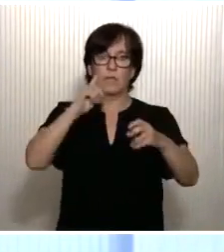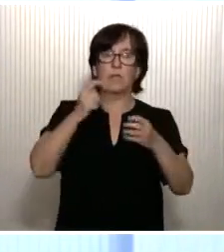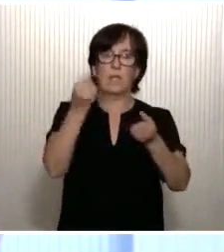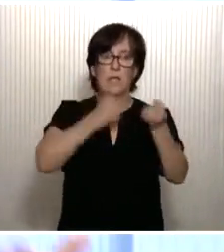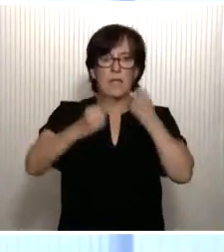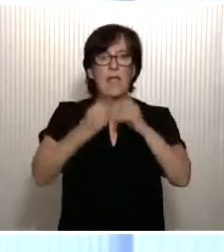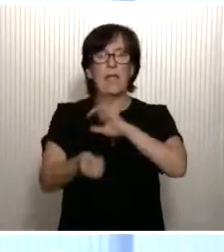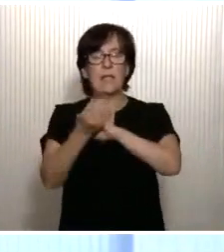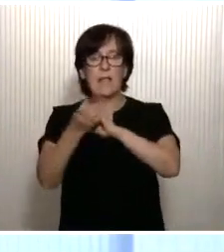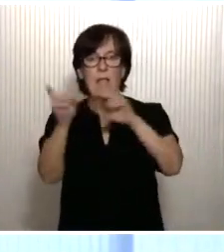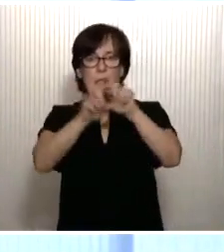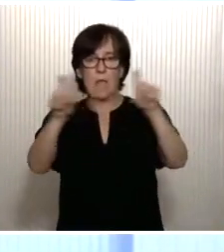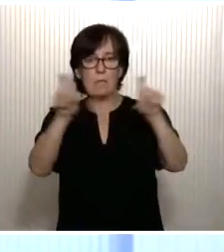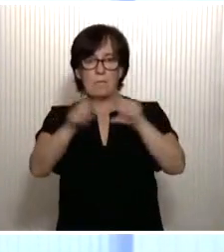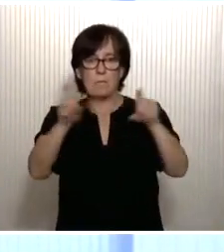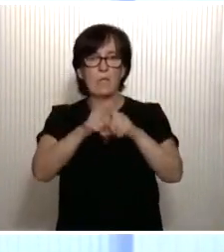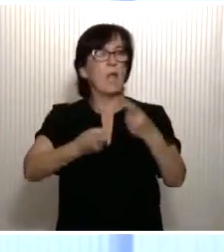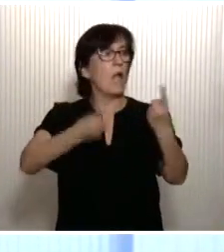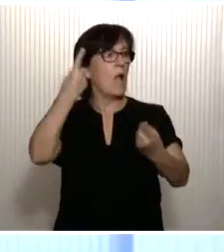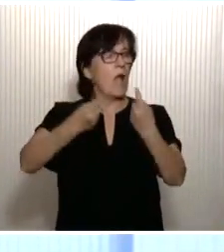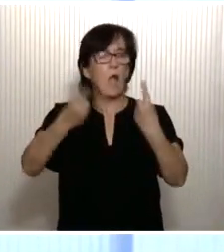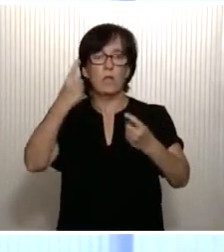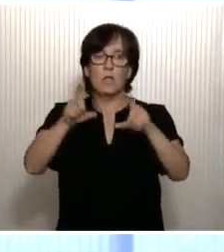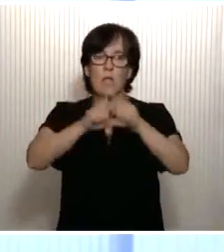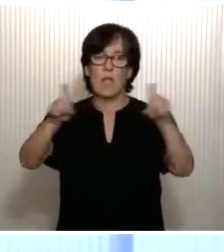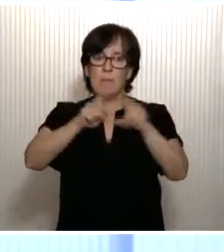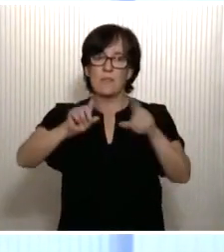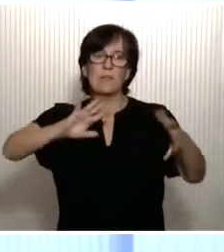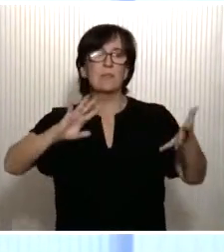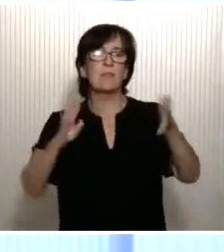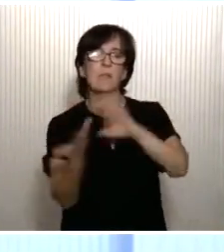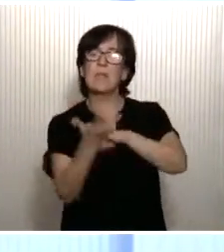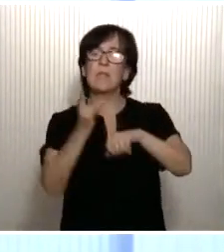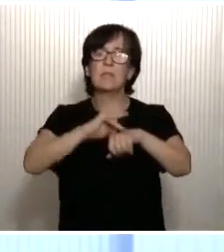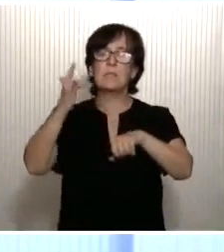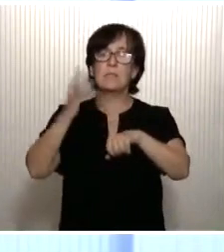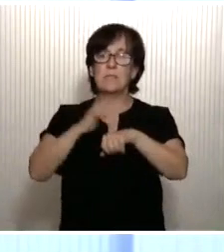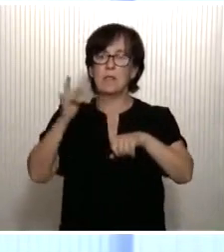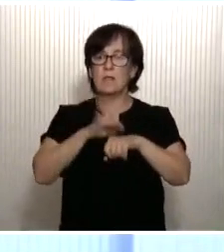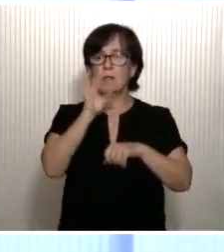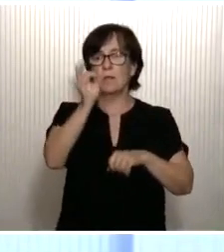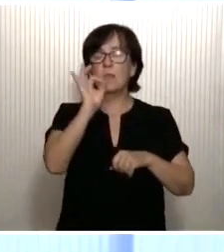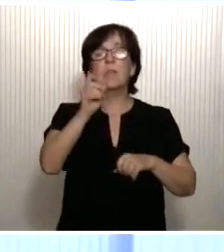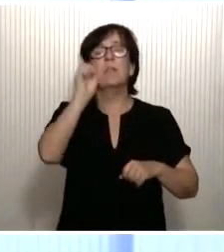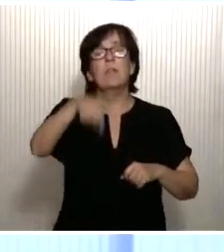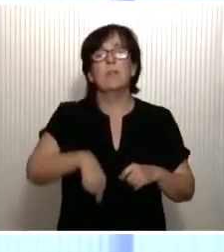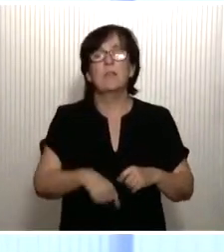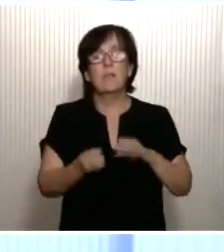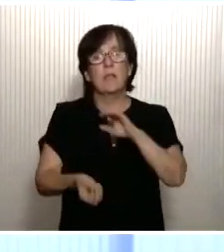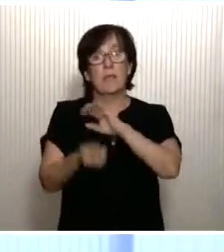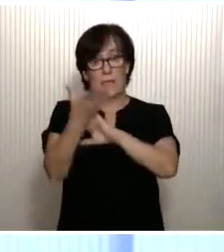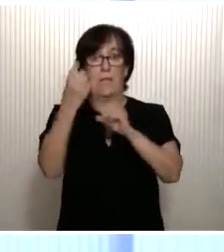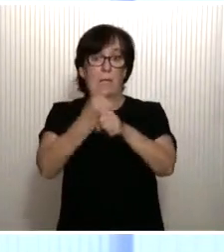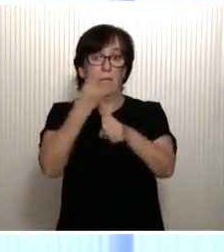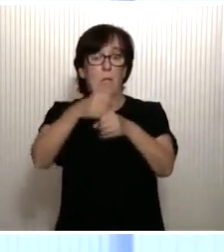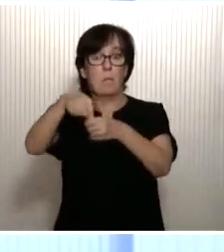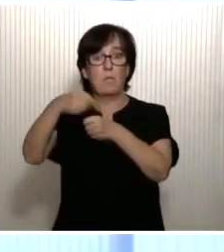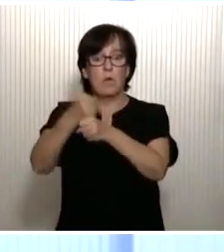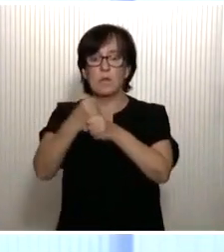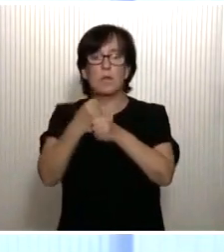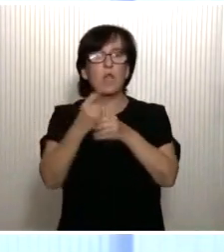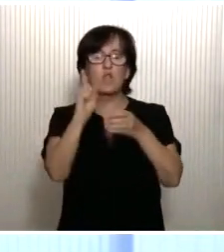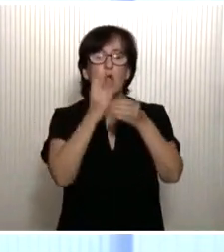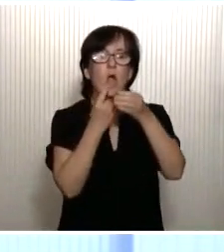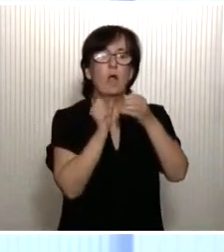empresas que perduren algunas empresas gracias a esa transición digital y, sin duda alguna, también que creen empleo y que no excluyan